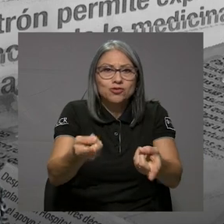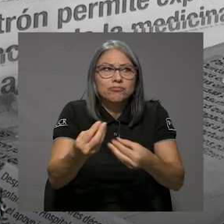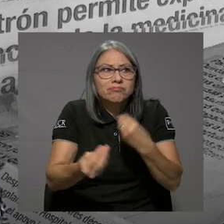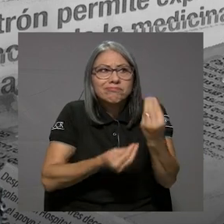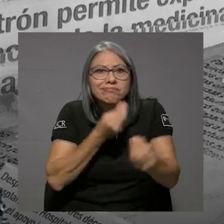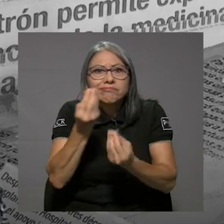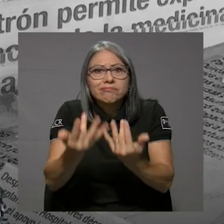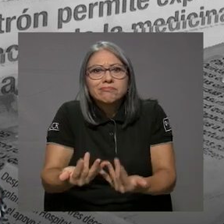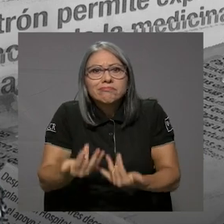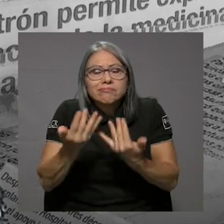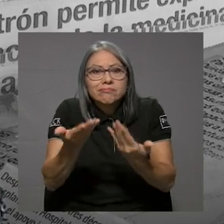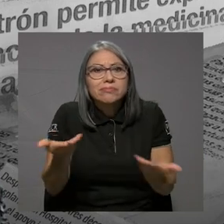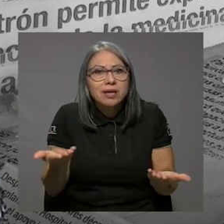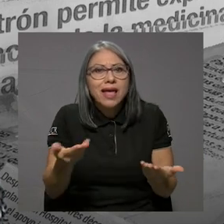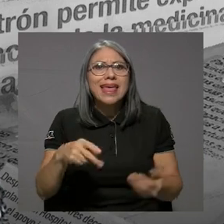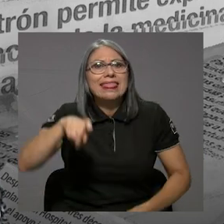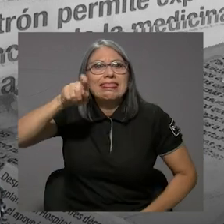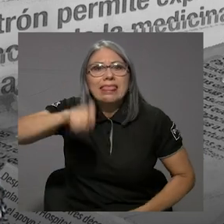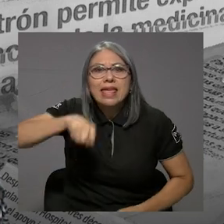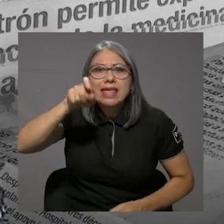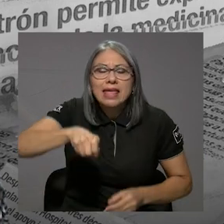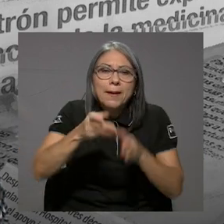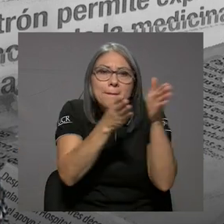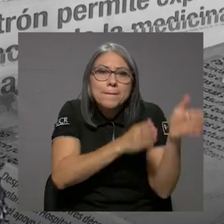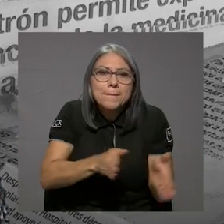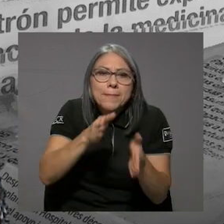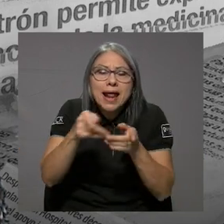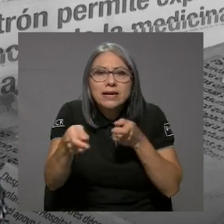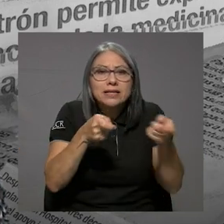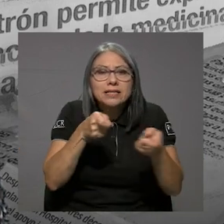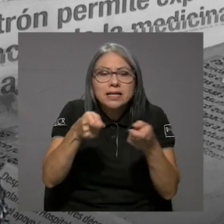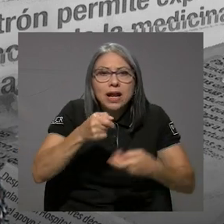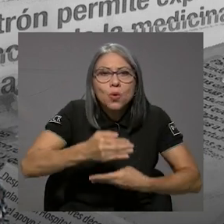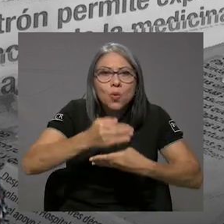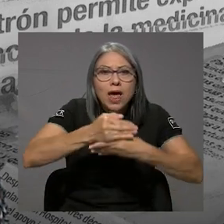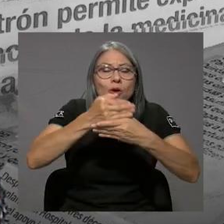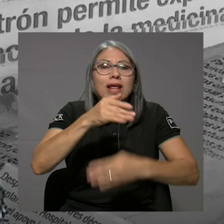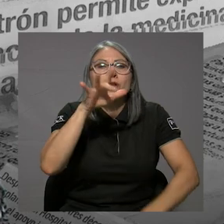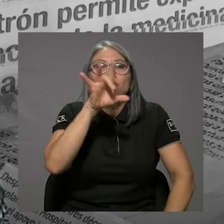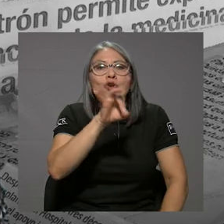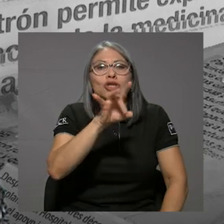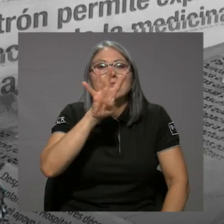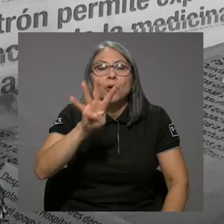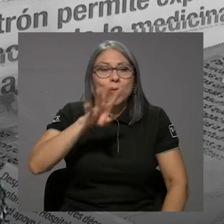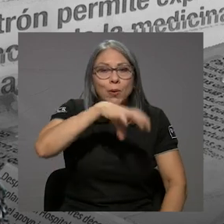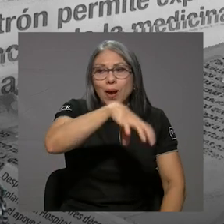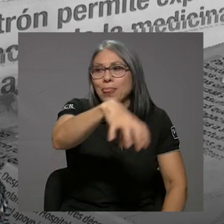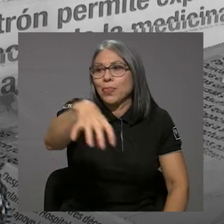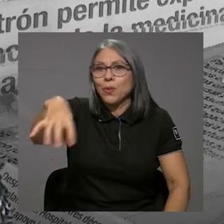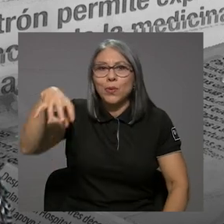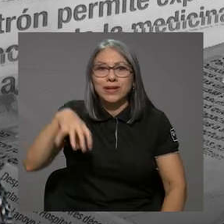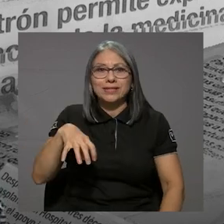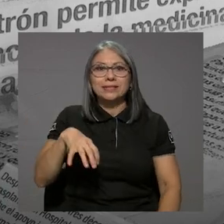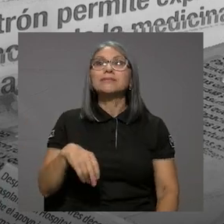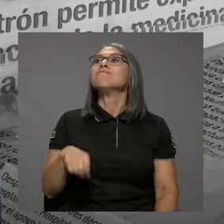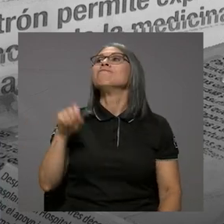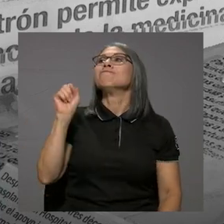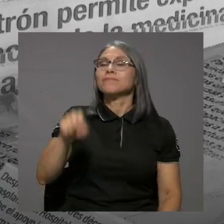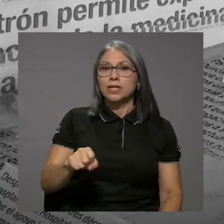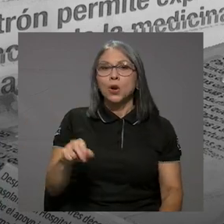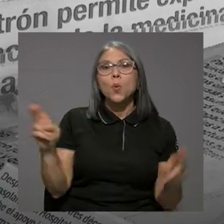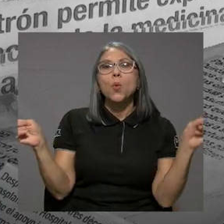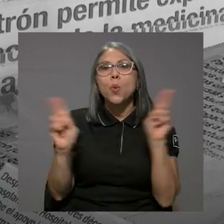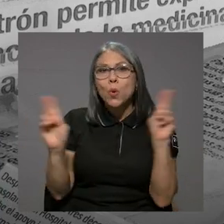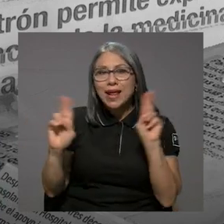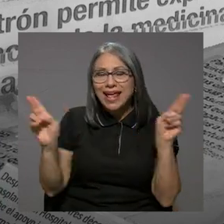podemos esperar? Porque es urgente un plan regulador en los 84 cantones de este país. Son urgentes, y